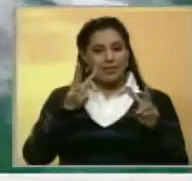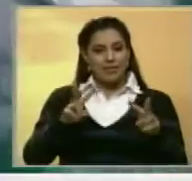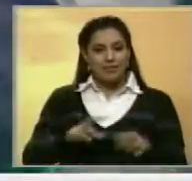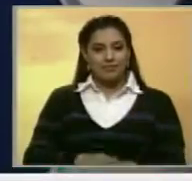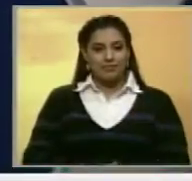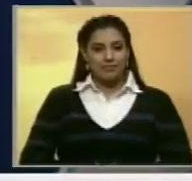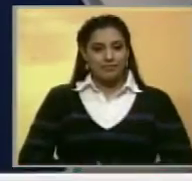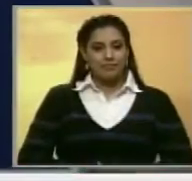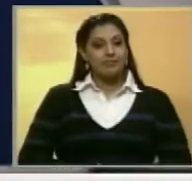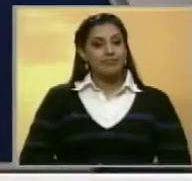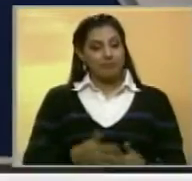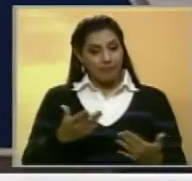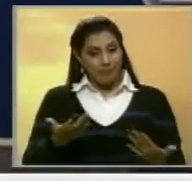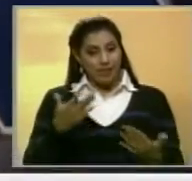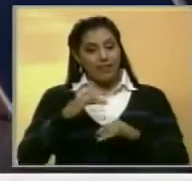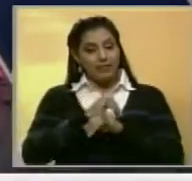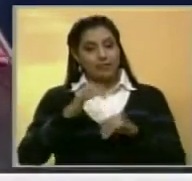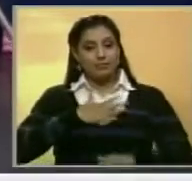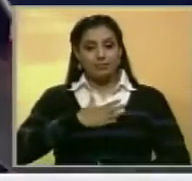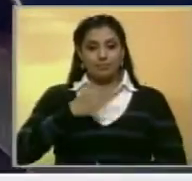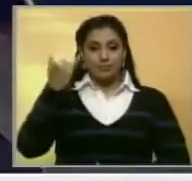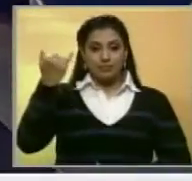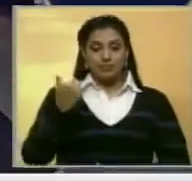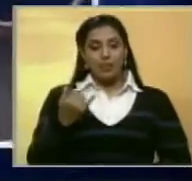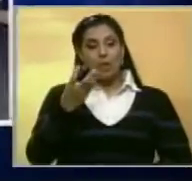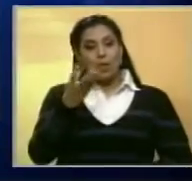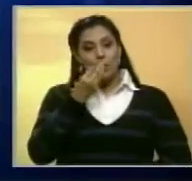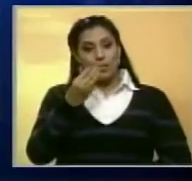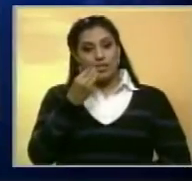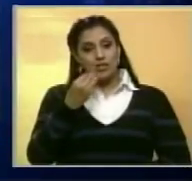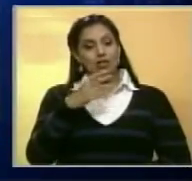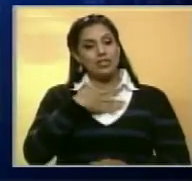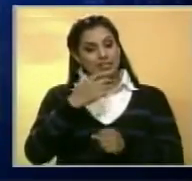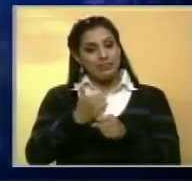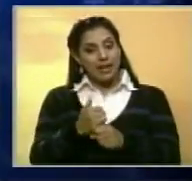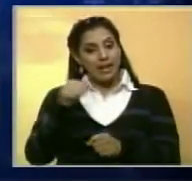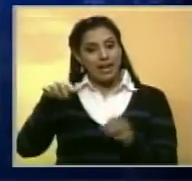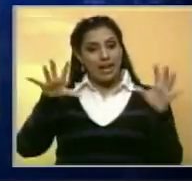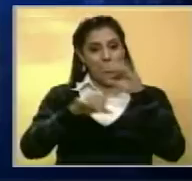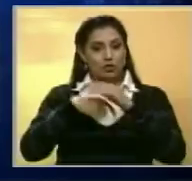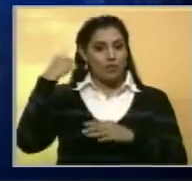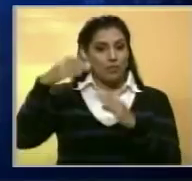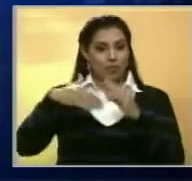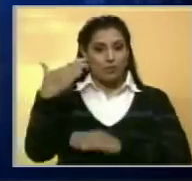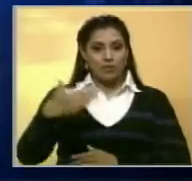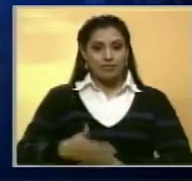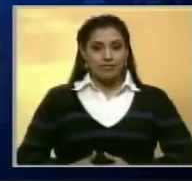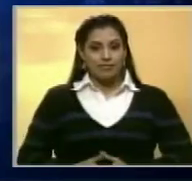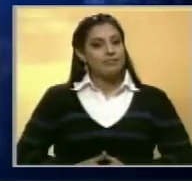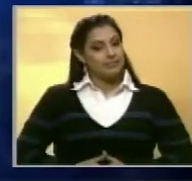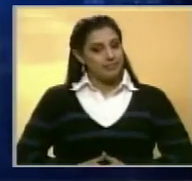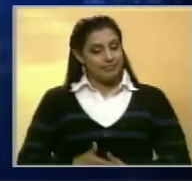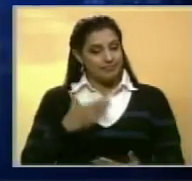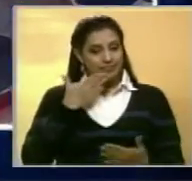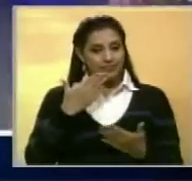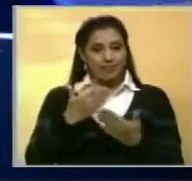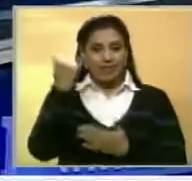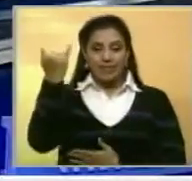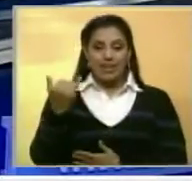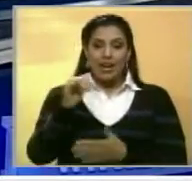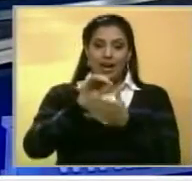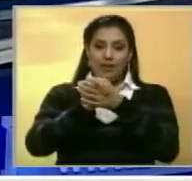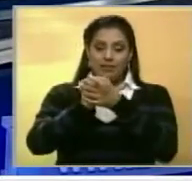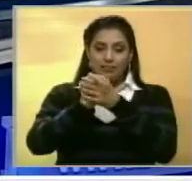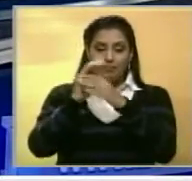ver. Así llegamos una vez más al final, yo soy Federica Guzmán, que tengan buen provecho y los espero esta noche aquí en los premios. Muchísimas gracias Federica.